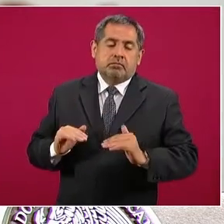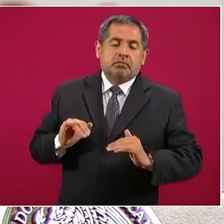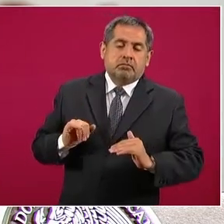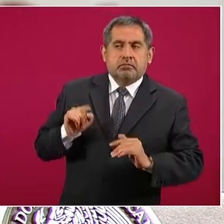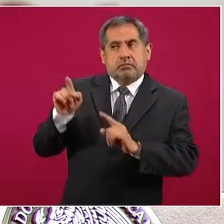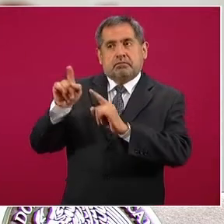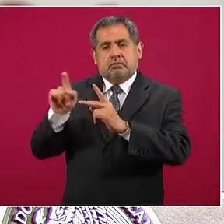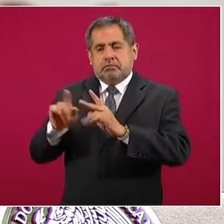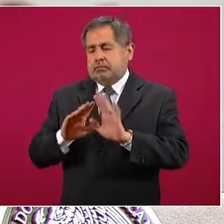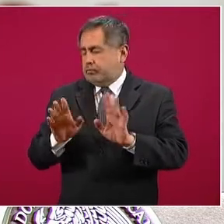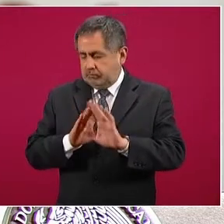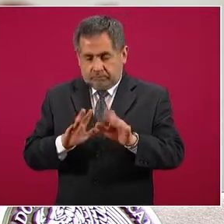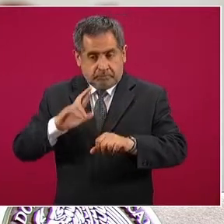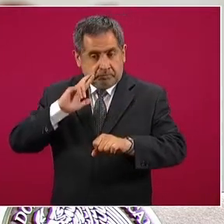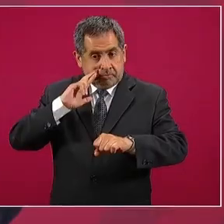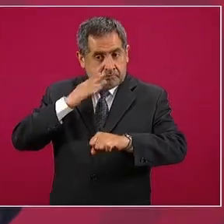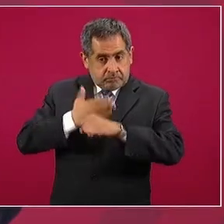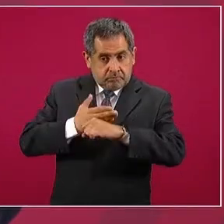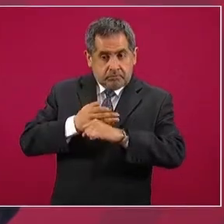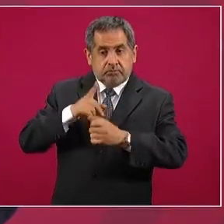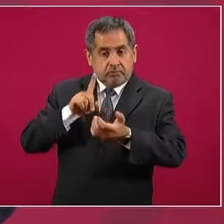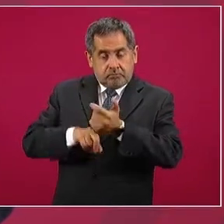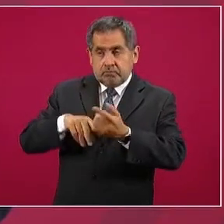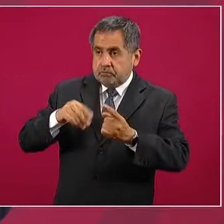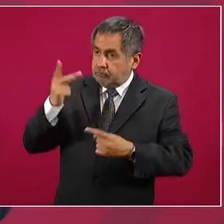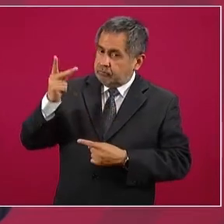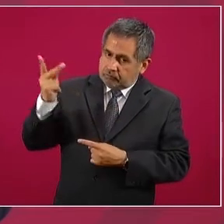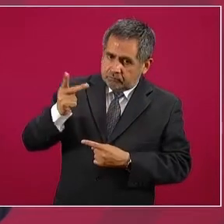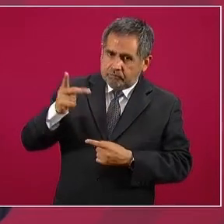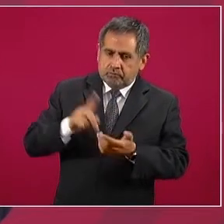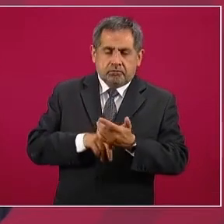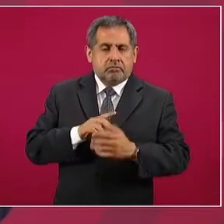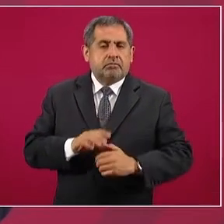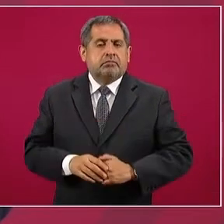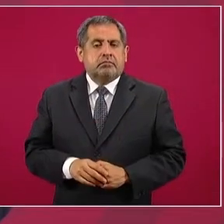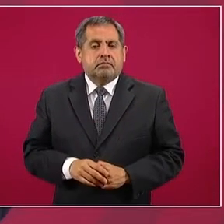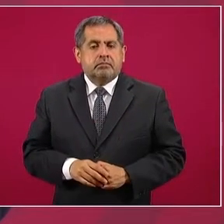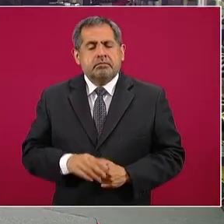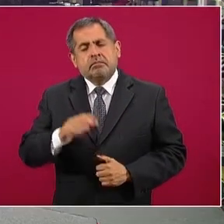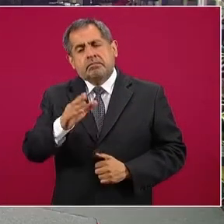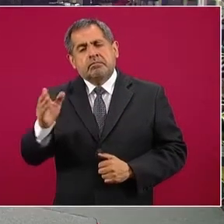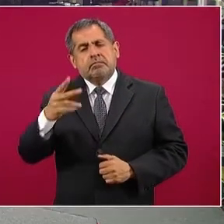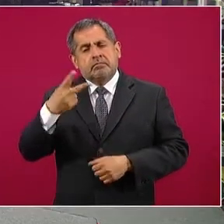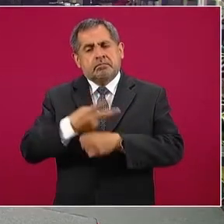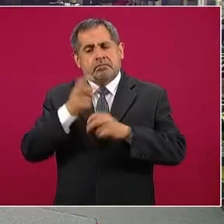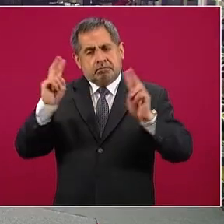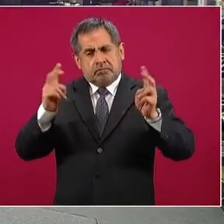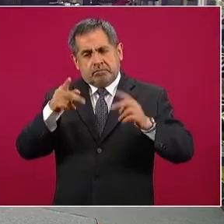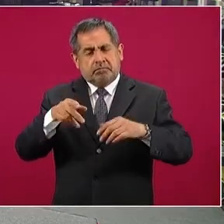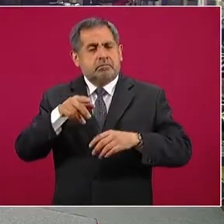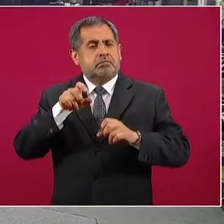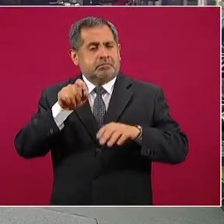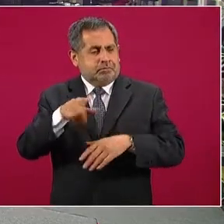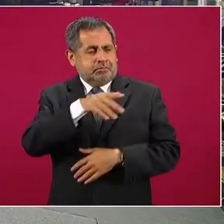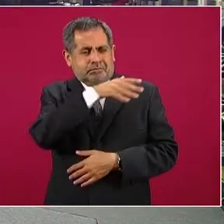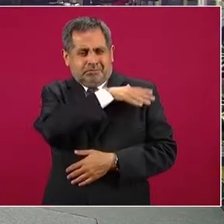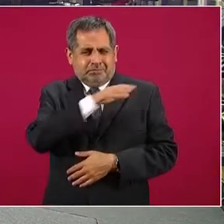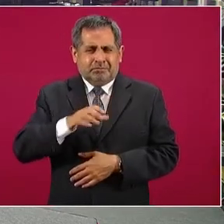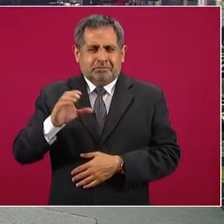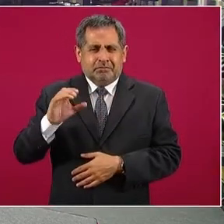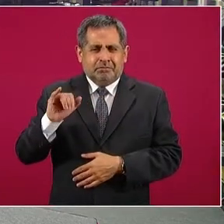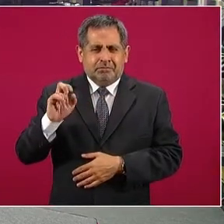No, hay una responsabilidad arriba. Gracias, presidente. Un segundo tema, justo sobre el asunto del general Cienfuegos.